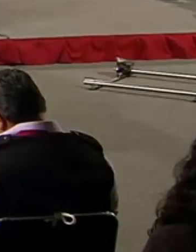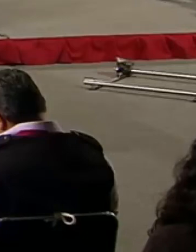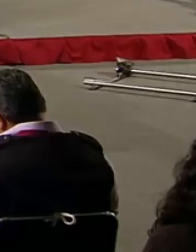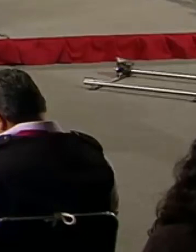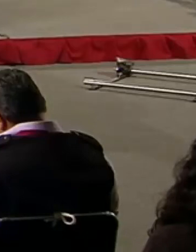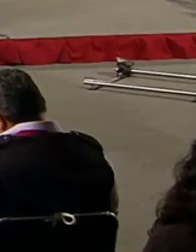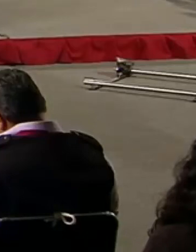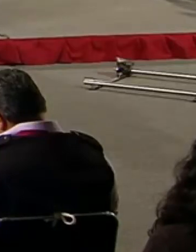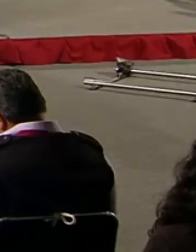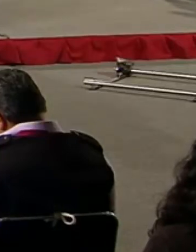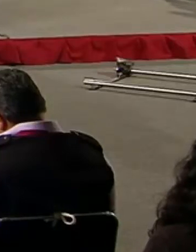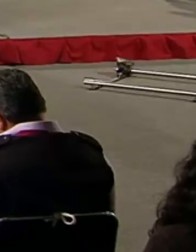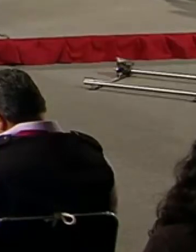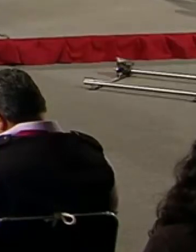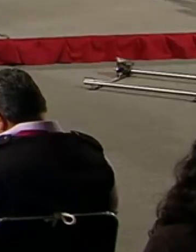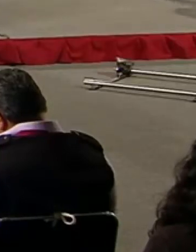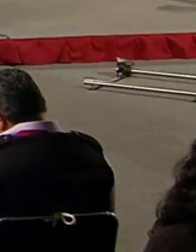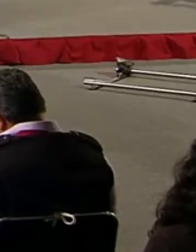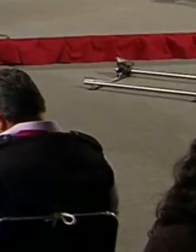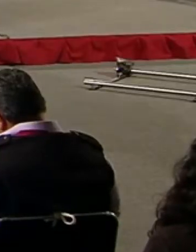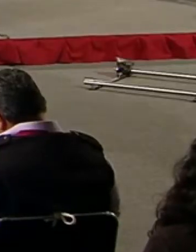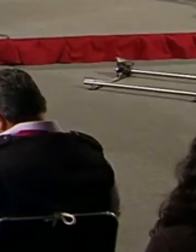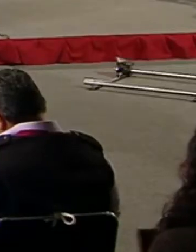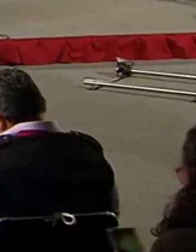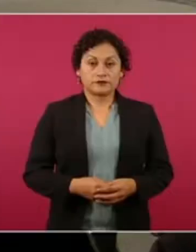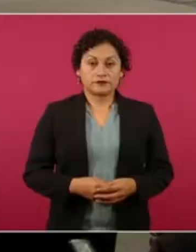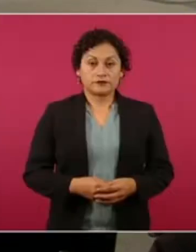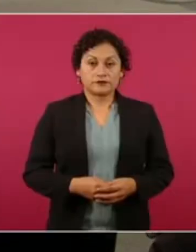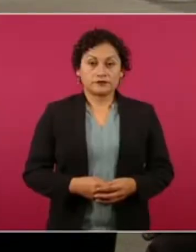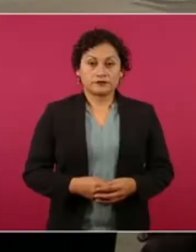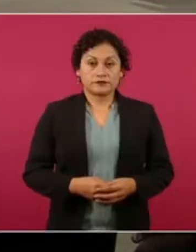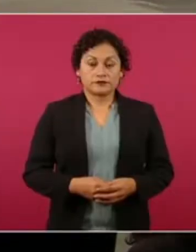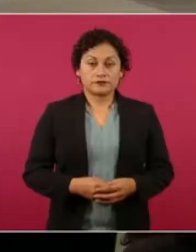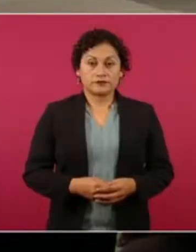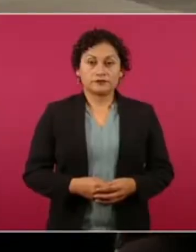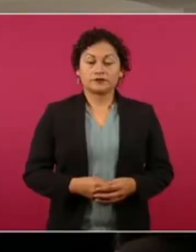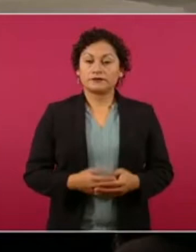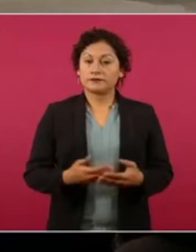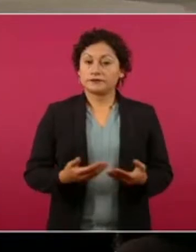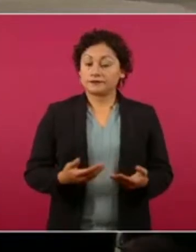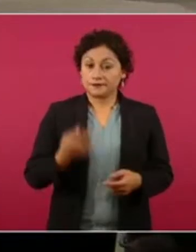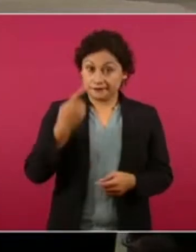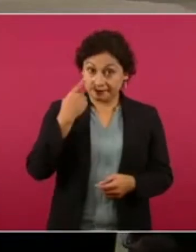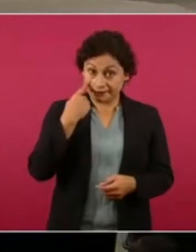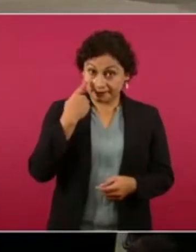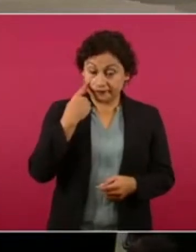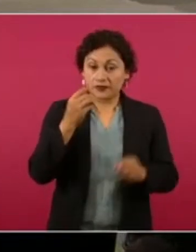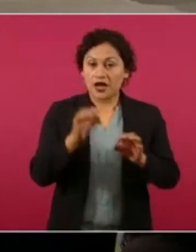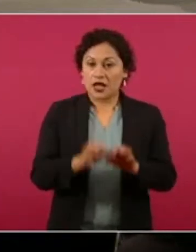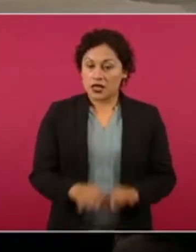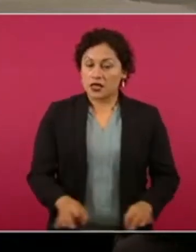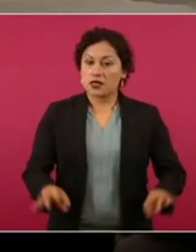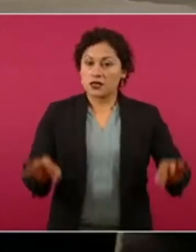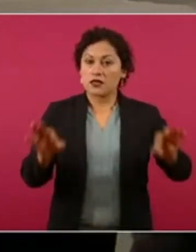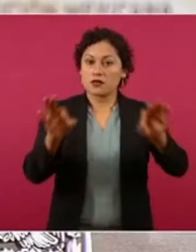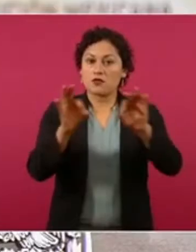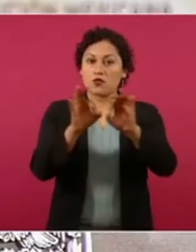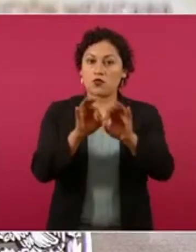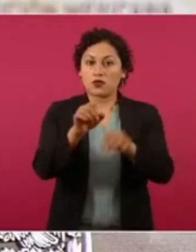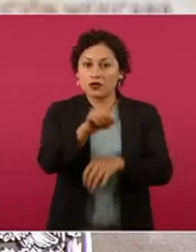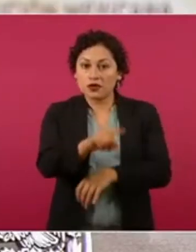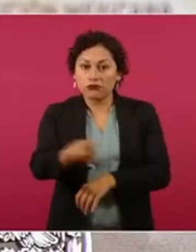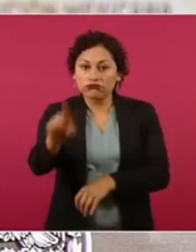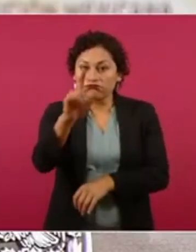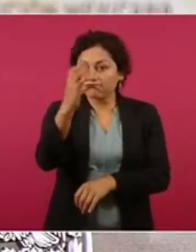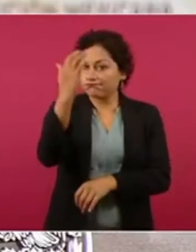Bueno, es muy importante dar a conocer que